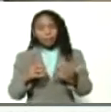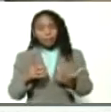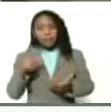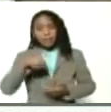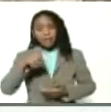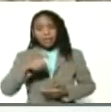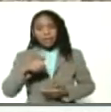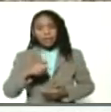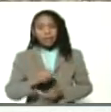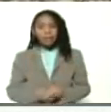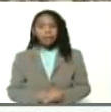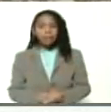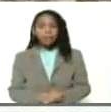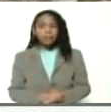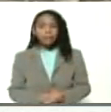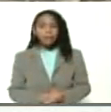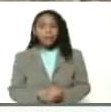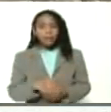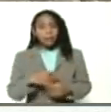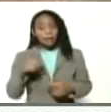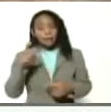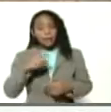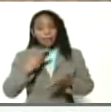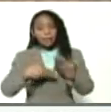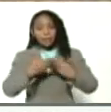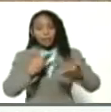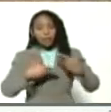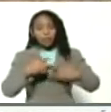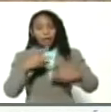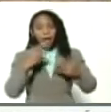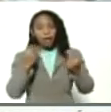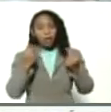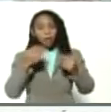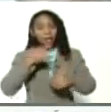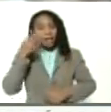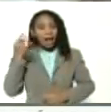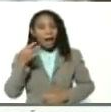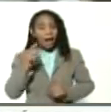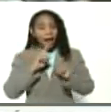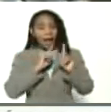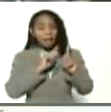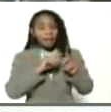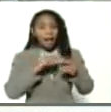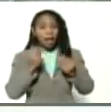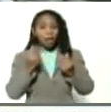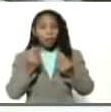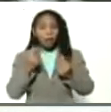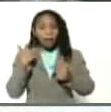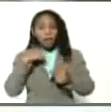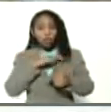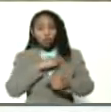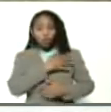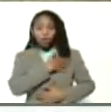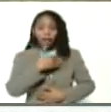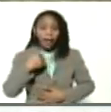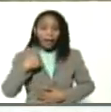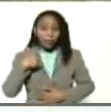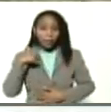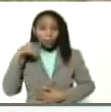bienes productos servicios la economía real esa es la economía a la que apuntamos todos los días